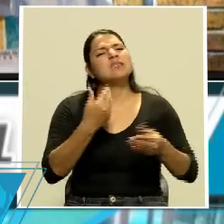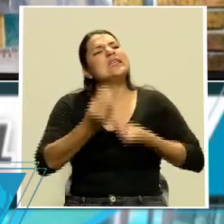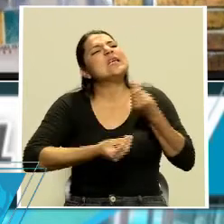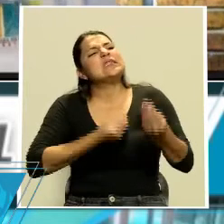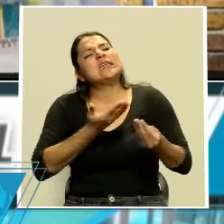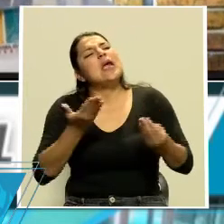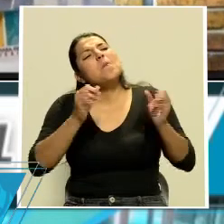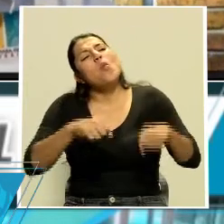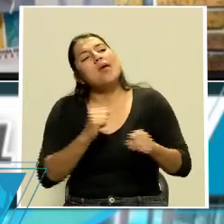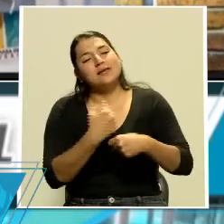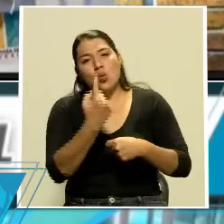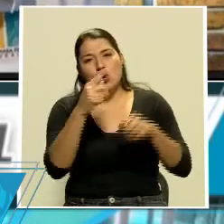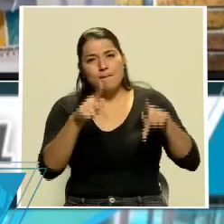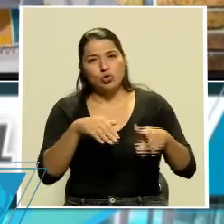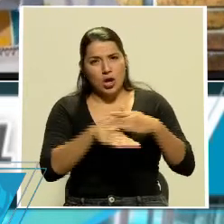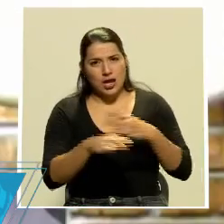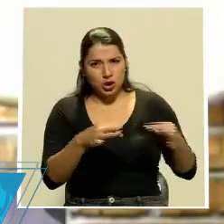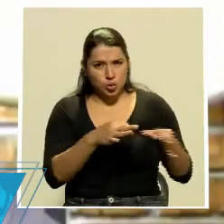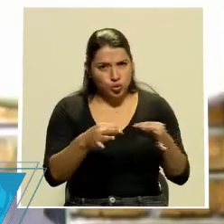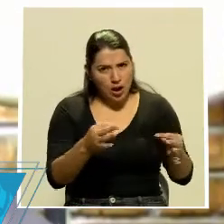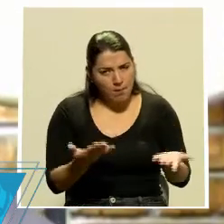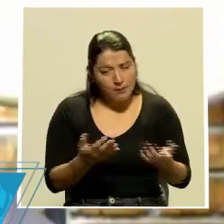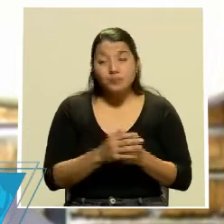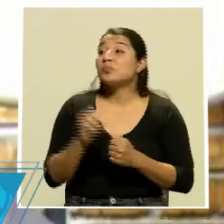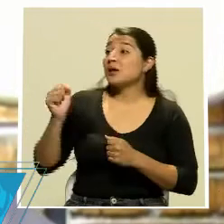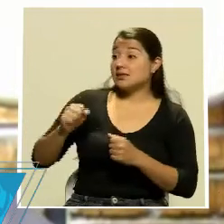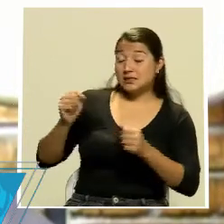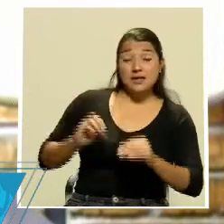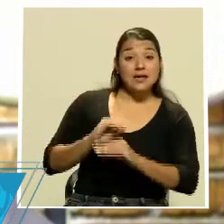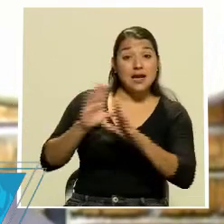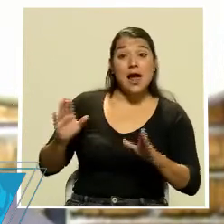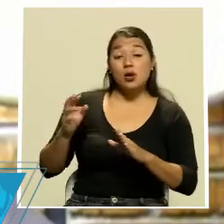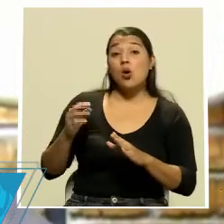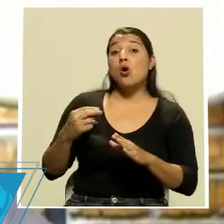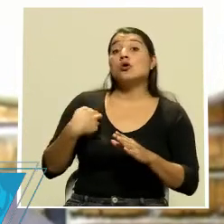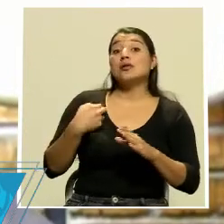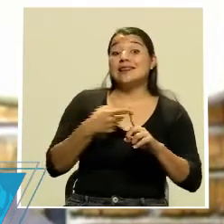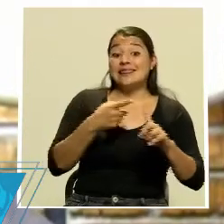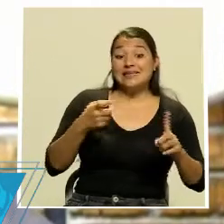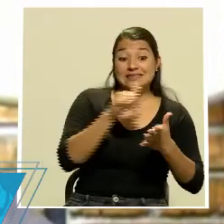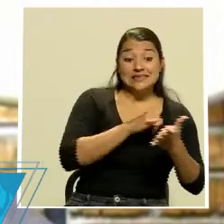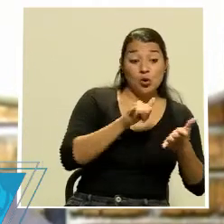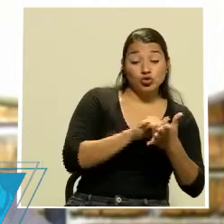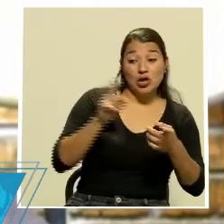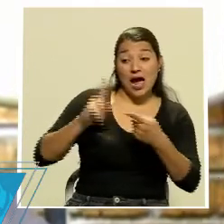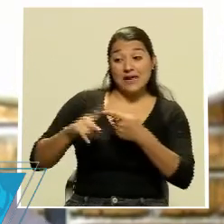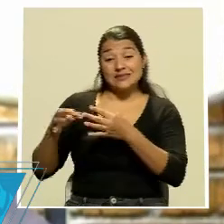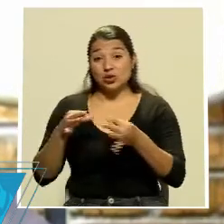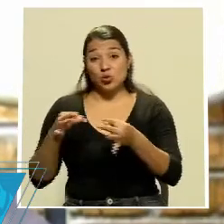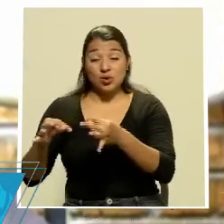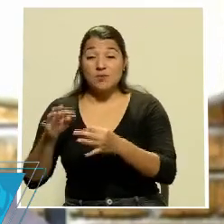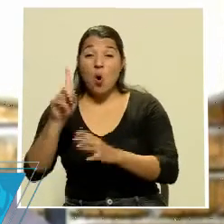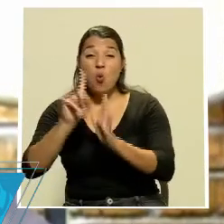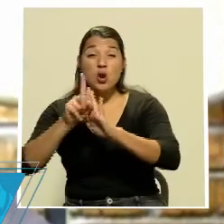Claro que sí, Melissa. Bueno, primero que nada, estamos a hora y 30 minutos del GAM. Es